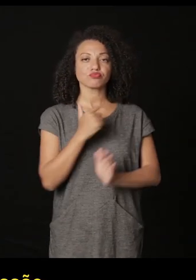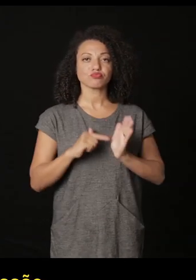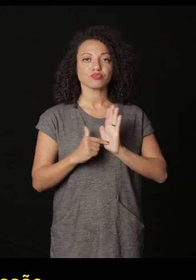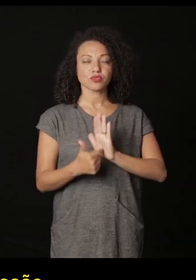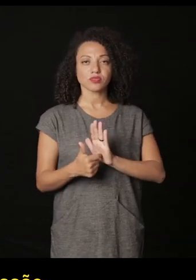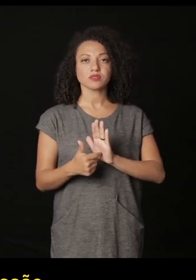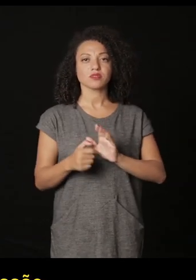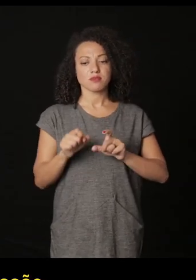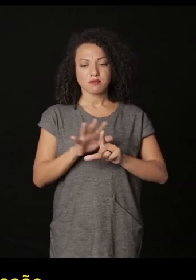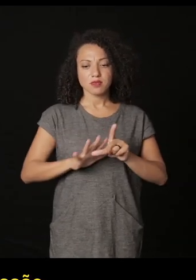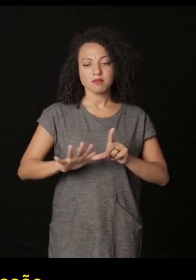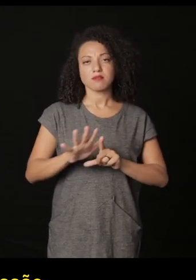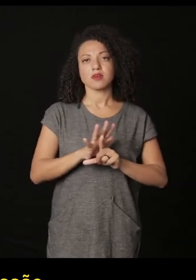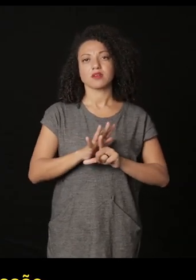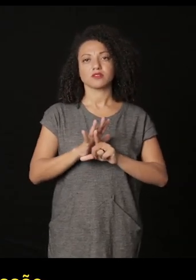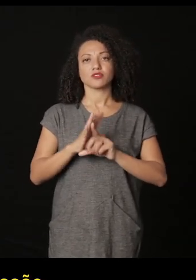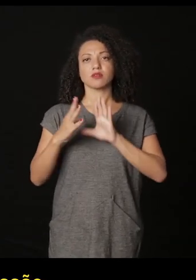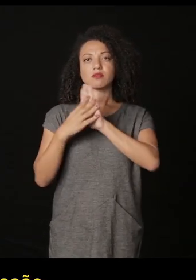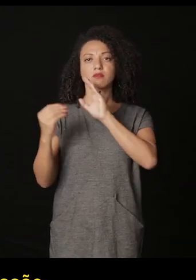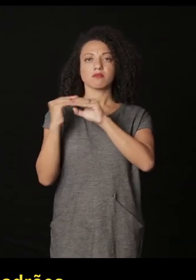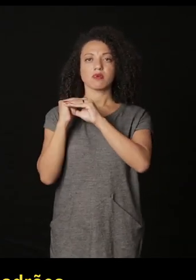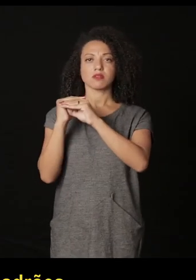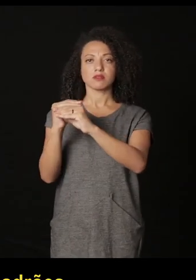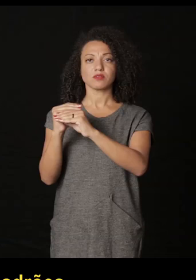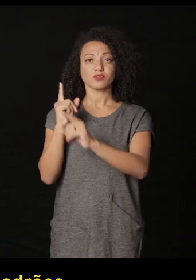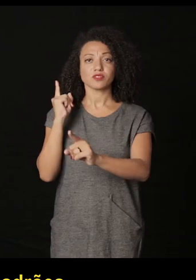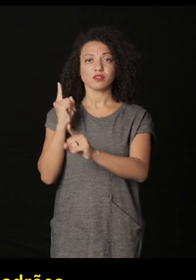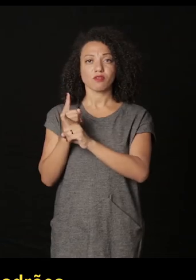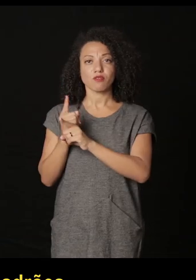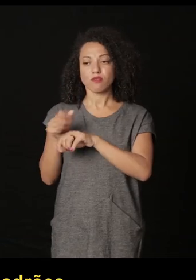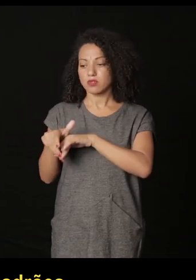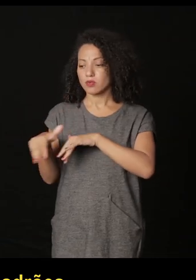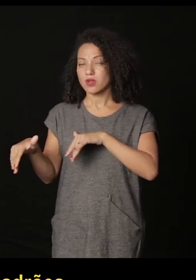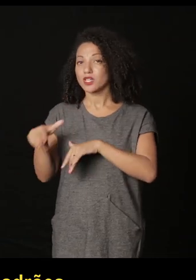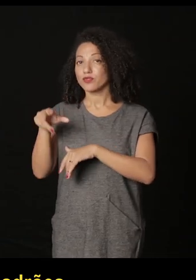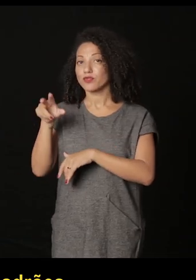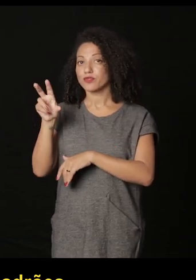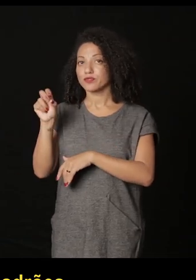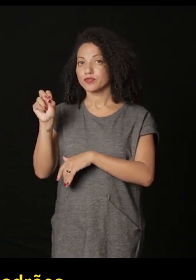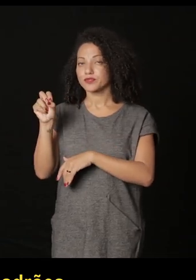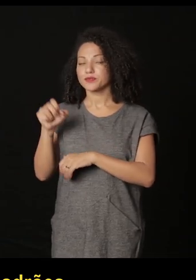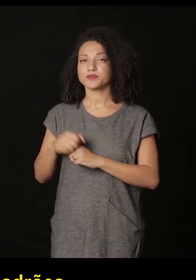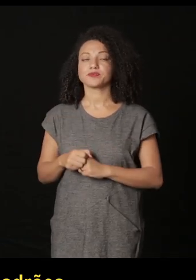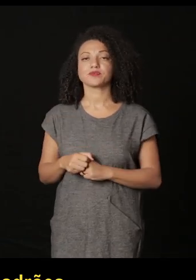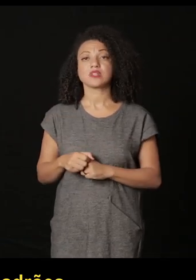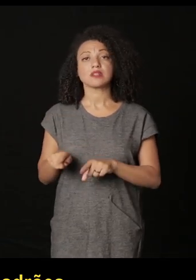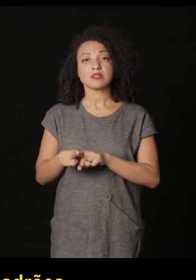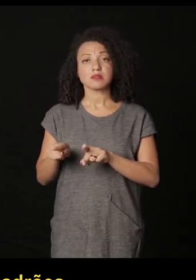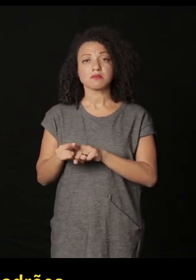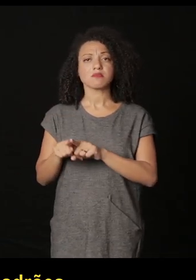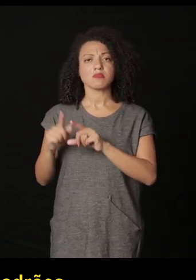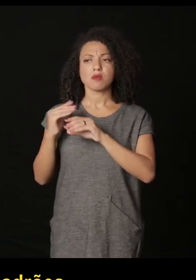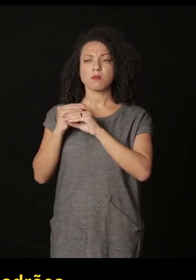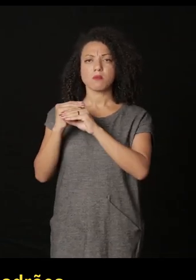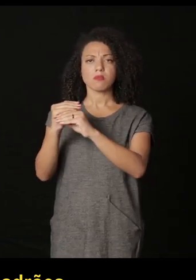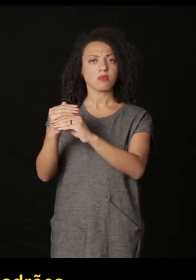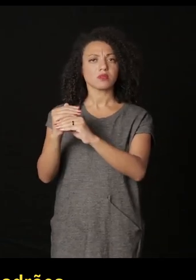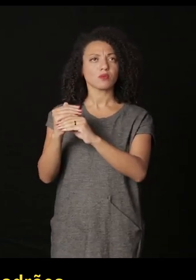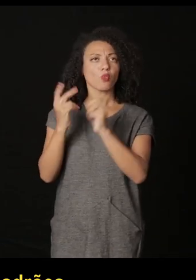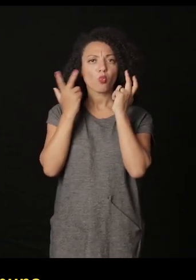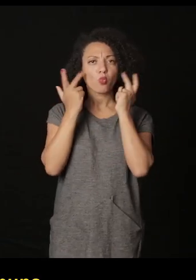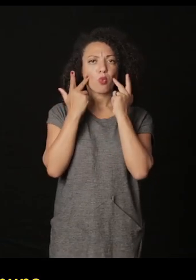esto tiene que ver con la expresión de las emociones y vuelvo a lo mismo son imágenes revisitadas de patrones que encuentra en el archivo